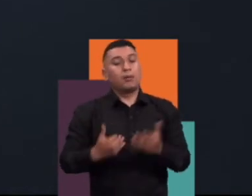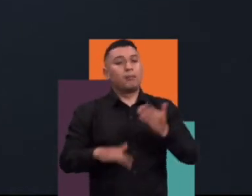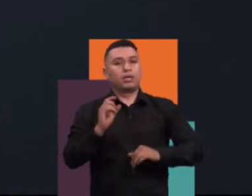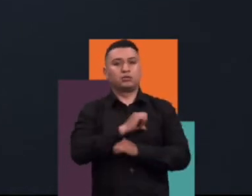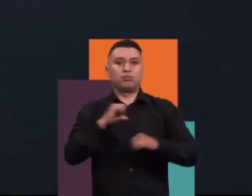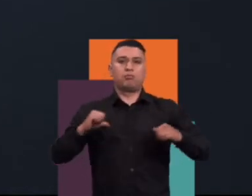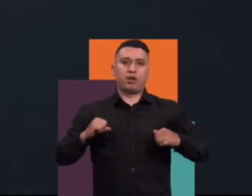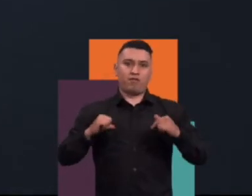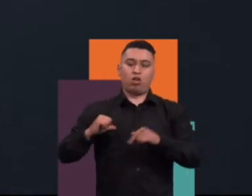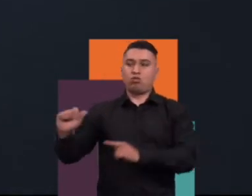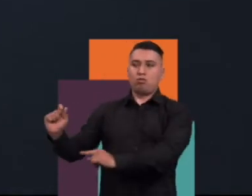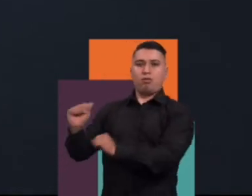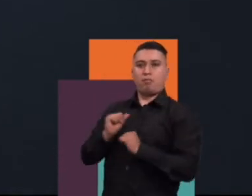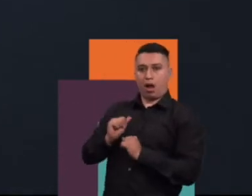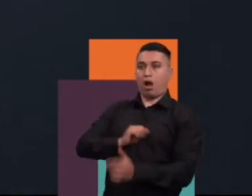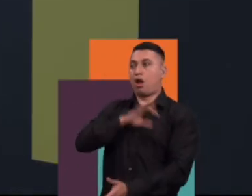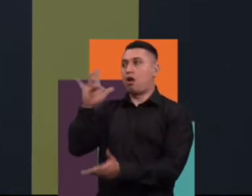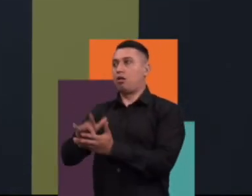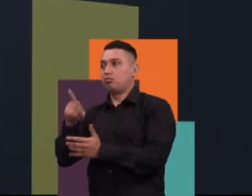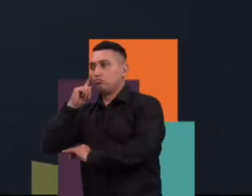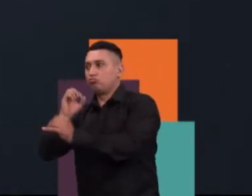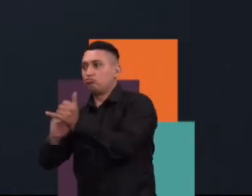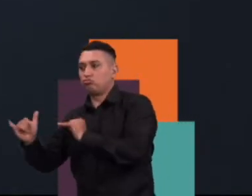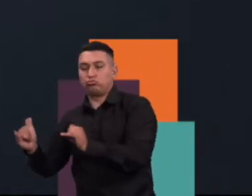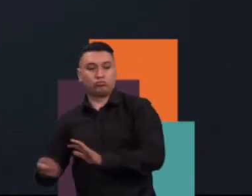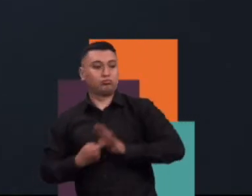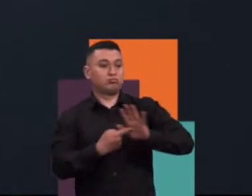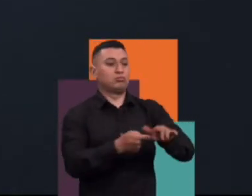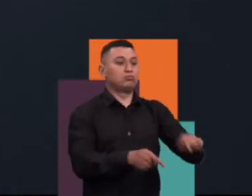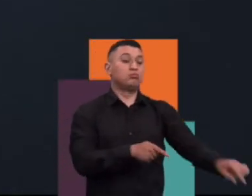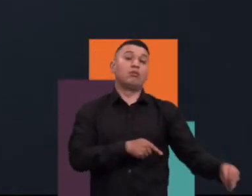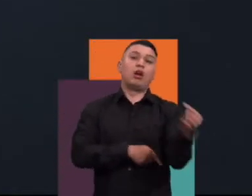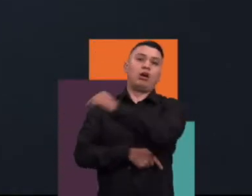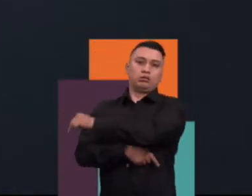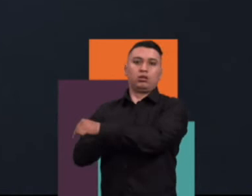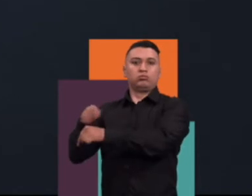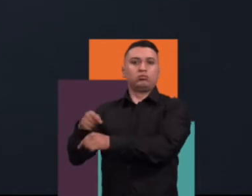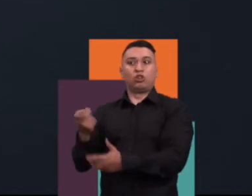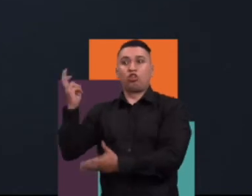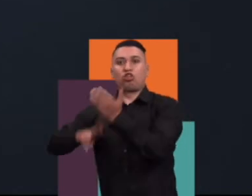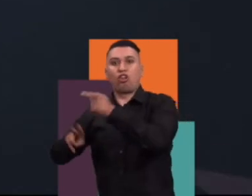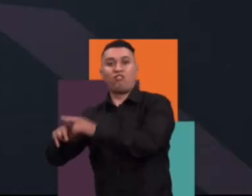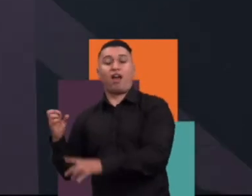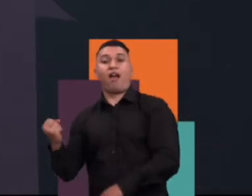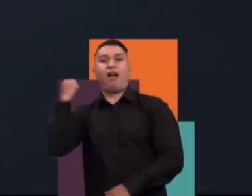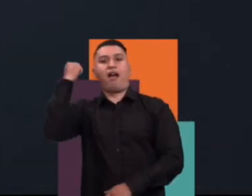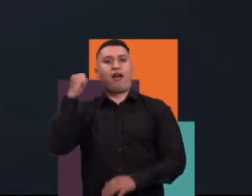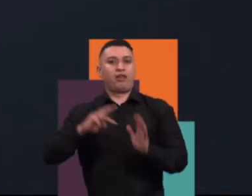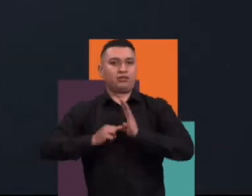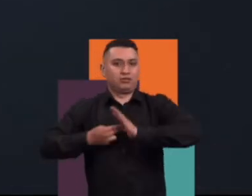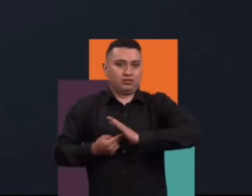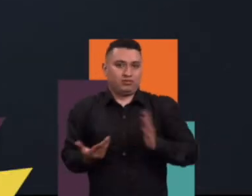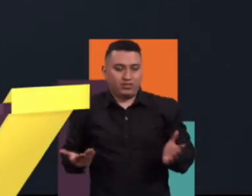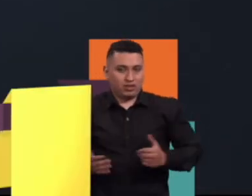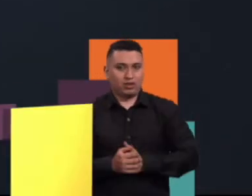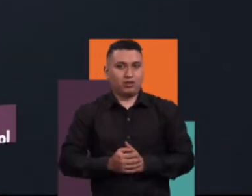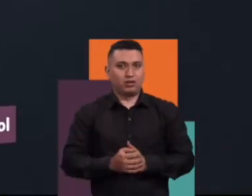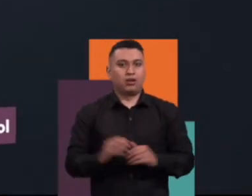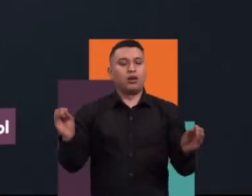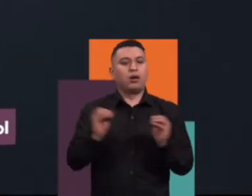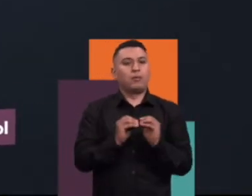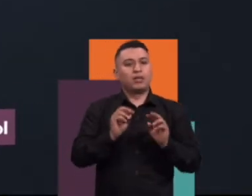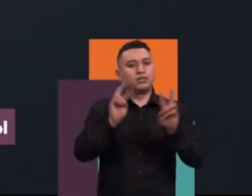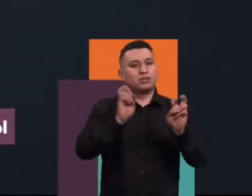aventura son de canales pagos. Ahora, hay otro tipo de público que ya le quitaría el paréntesis a la aventura, sino que quiere buscar aventura, y es el que